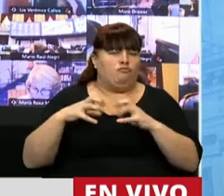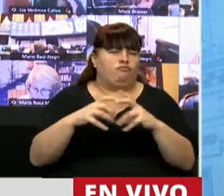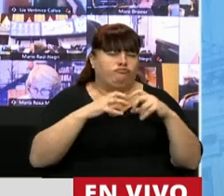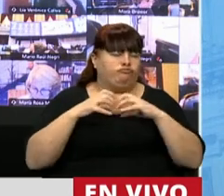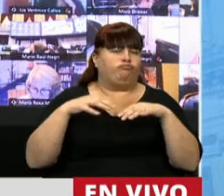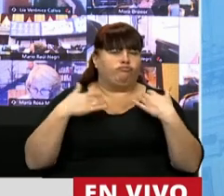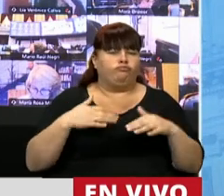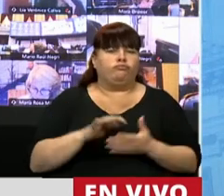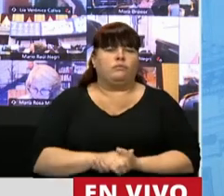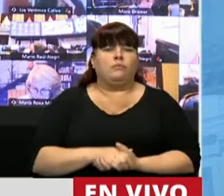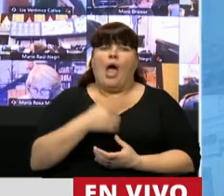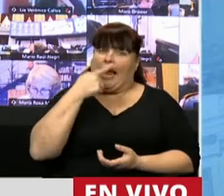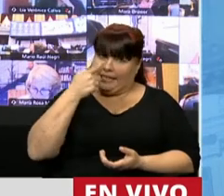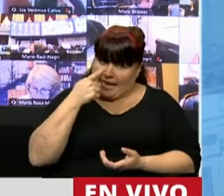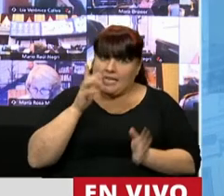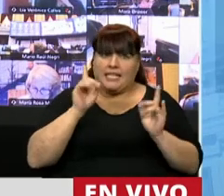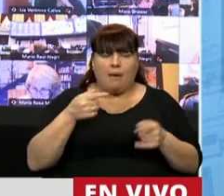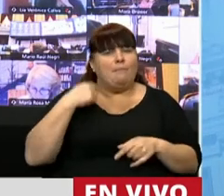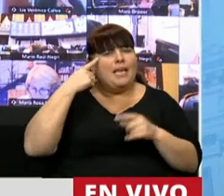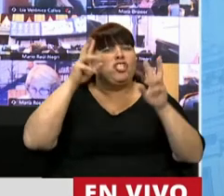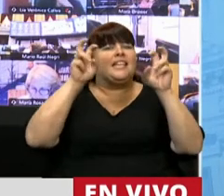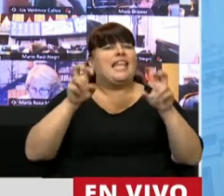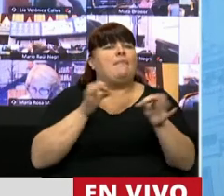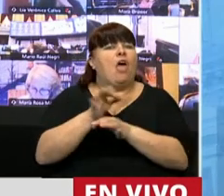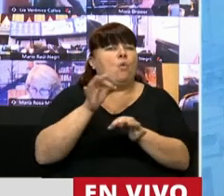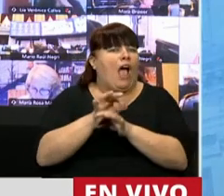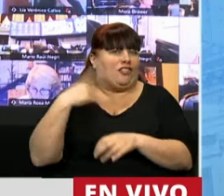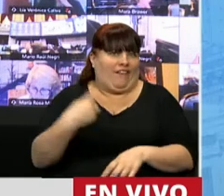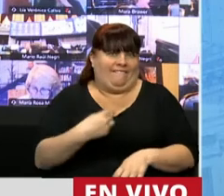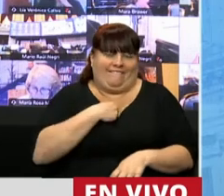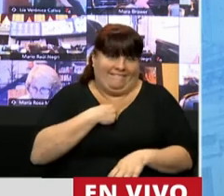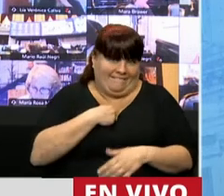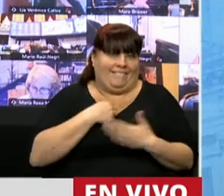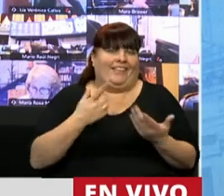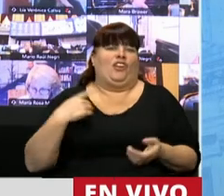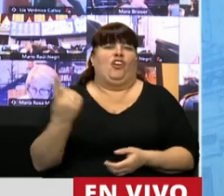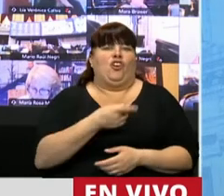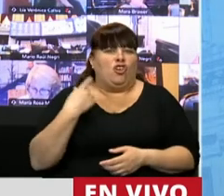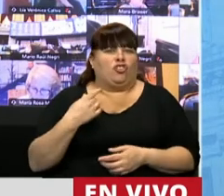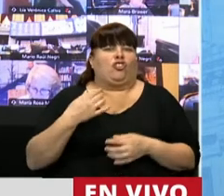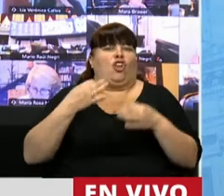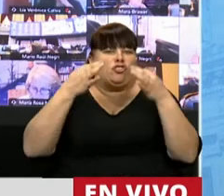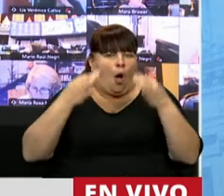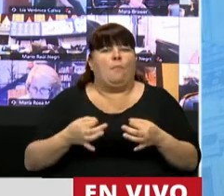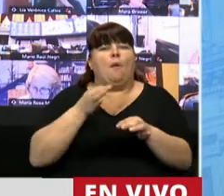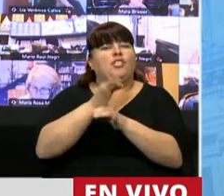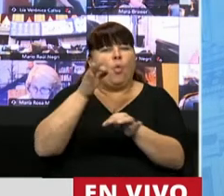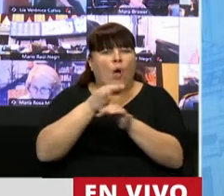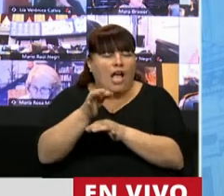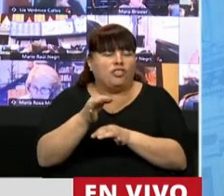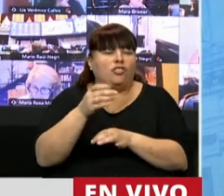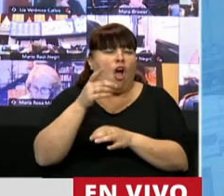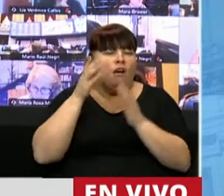interesante y creo que los temas de educación apasionan y los que estamos comprometidos con la educación